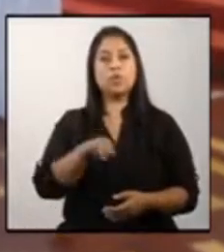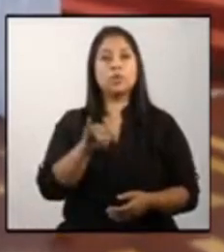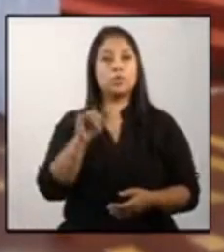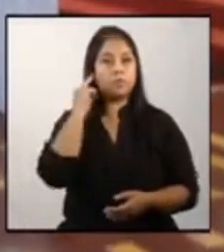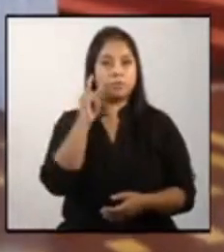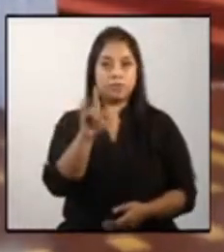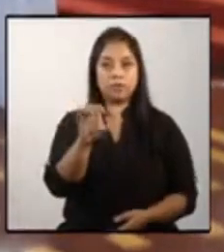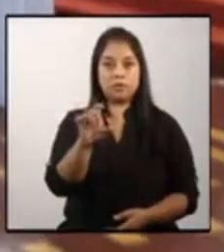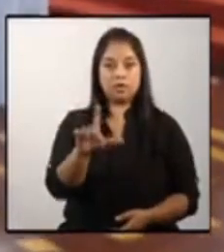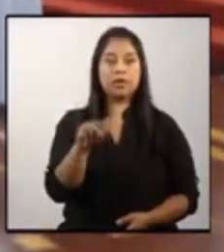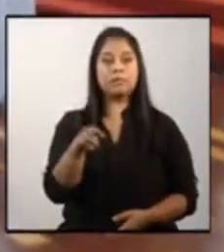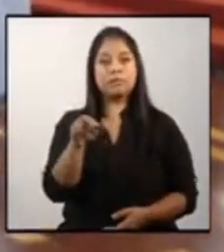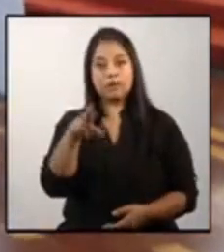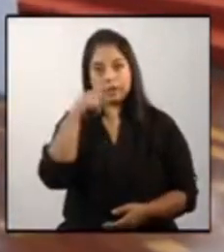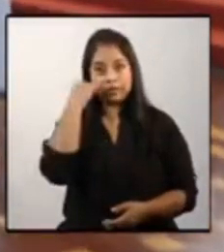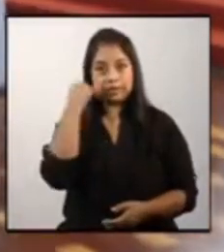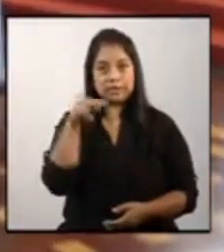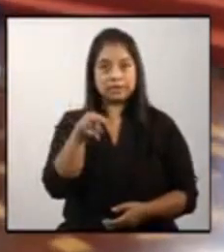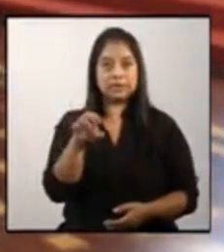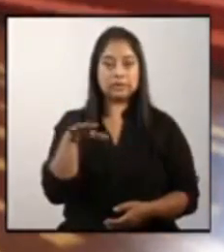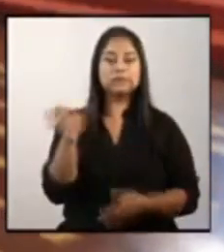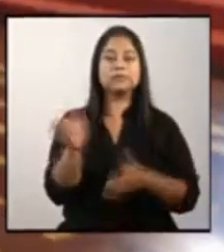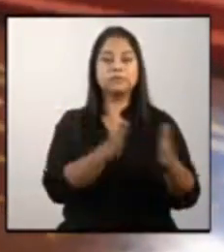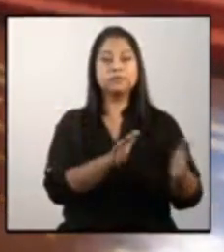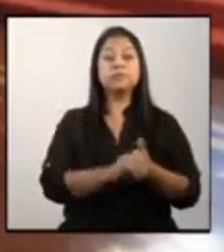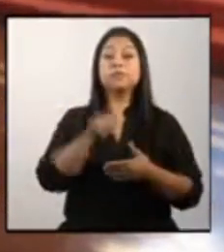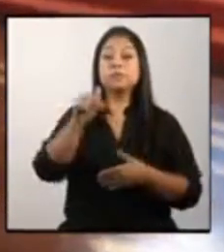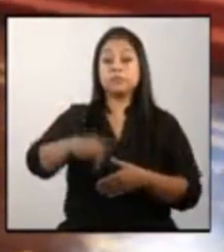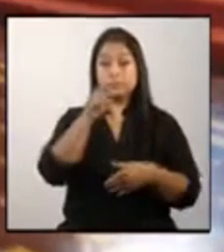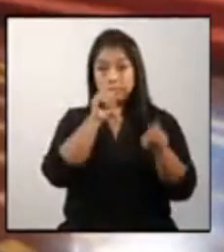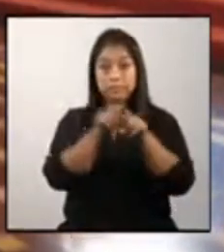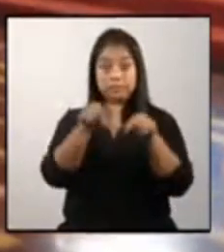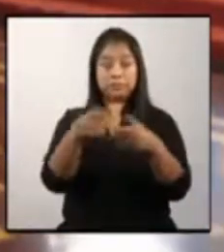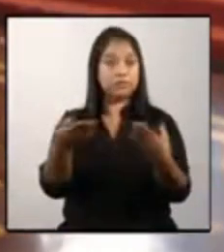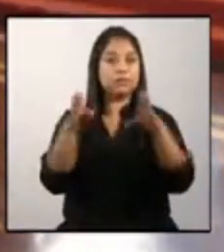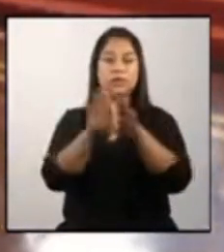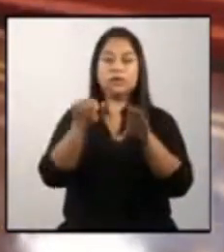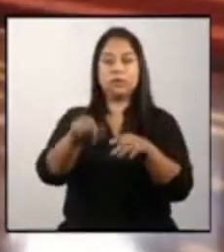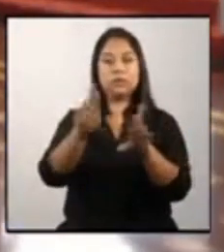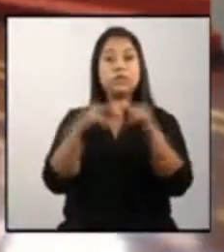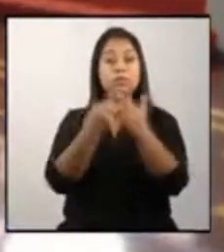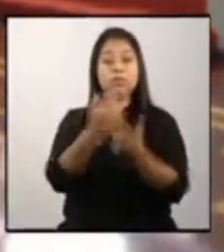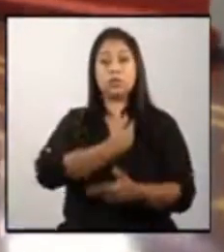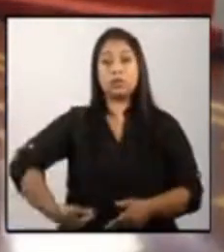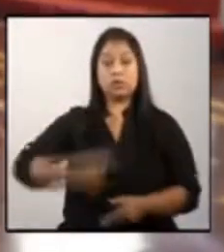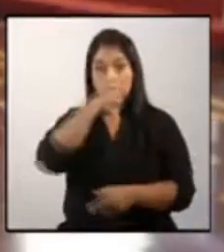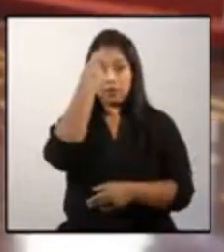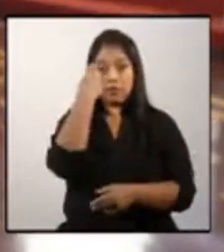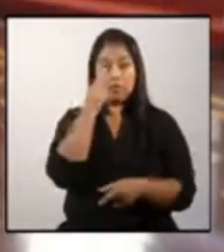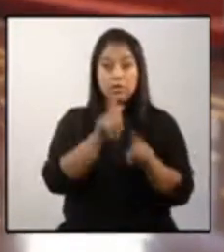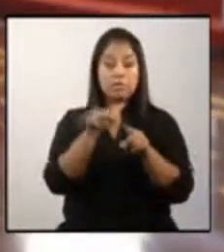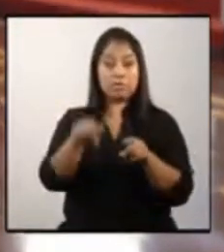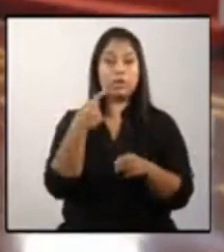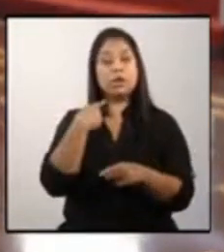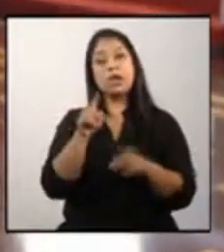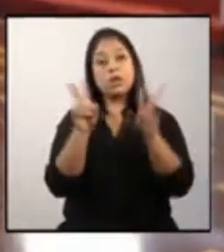A continuación, tenemos el mensaje de cierre de este acto protocolario de la reunión de trabajo con gobernadores departamentales en el marco de